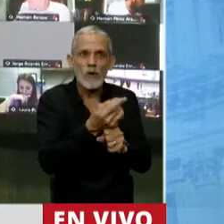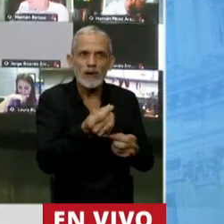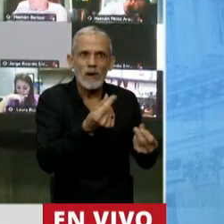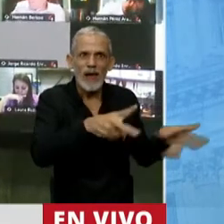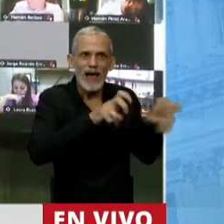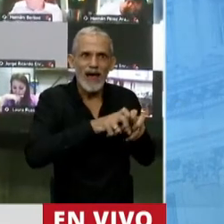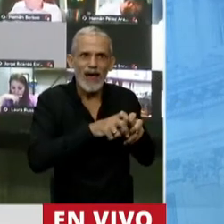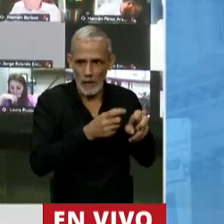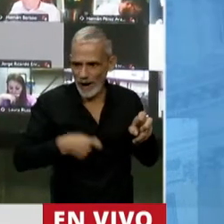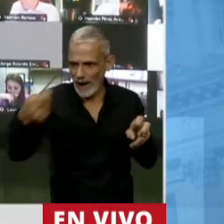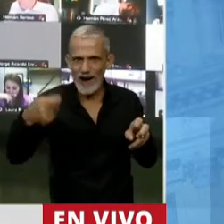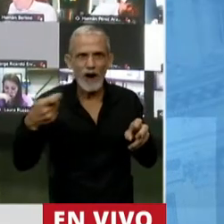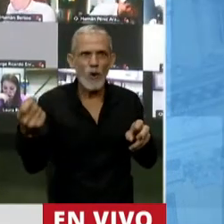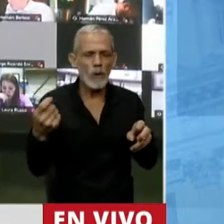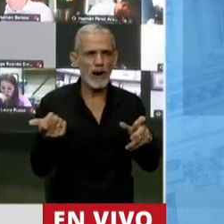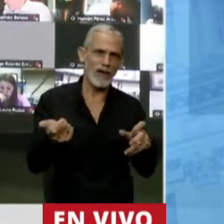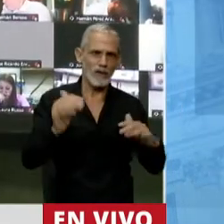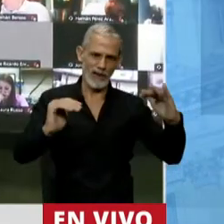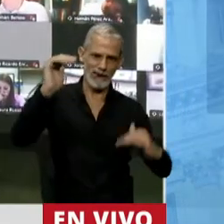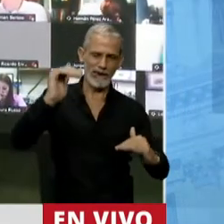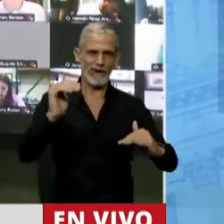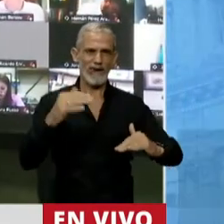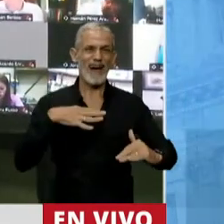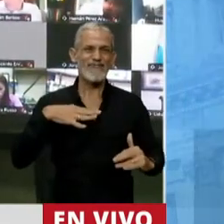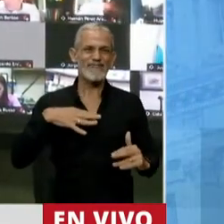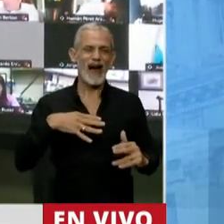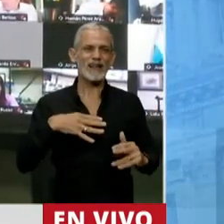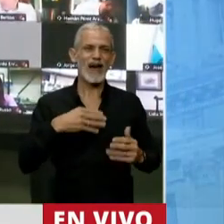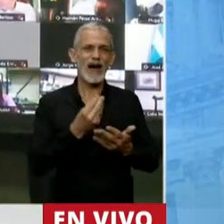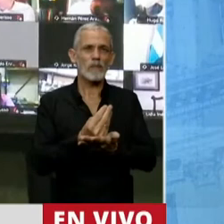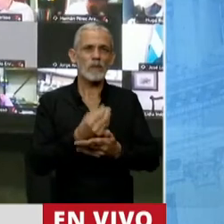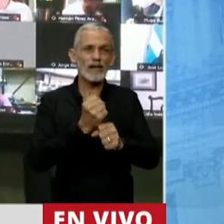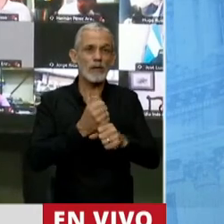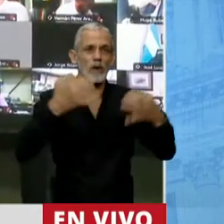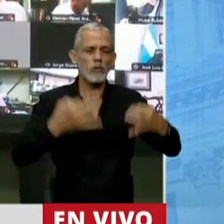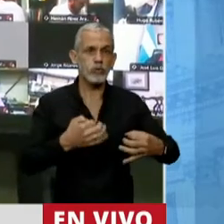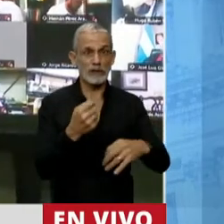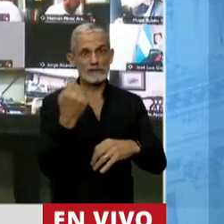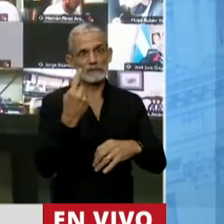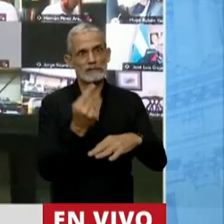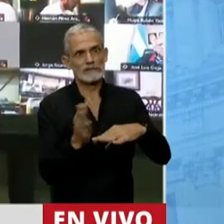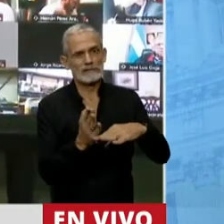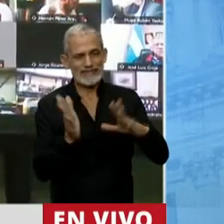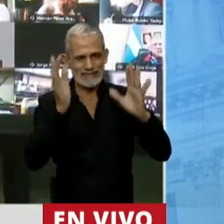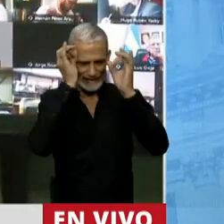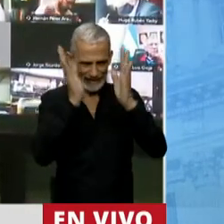principal problema, la falta de empleo formal. Me pasé un minuto. Bueno,